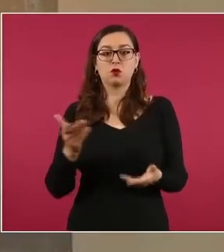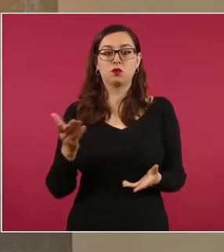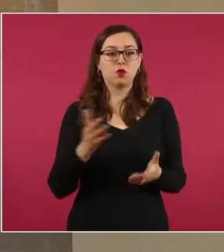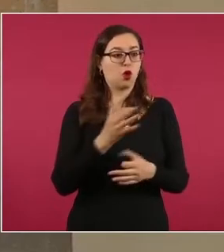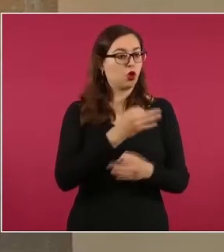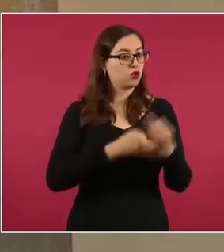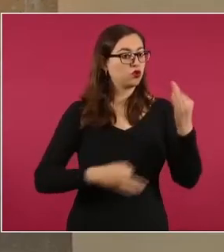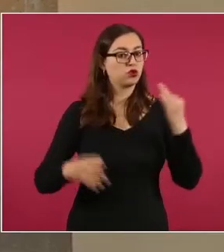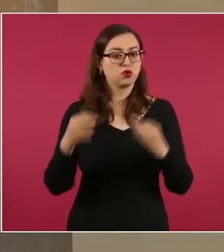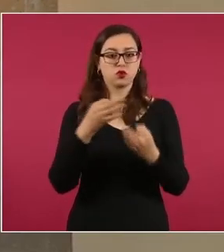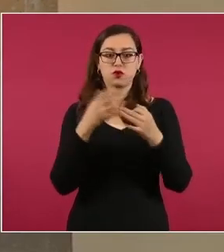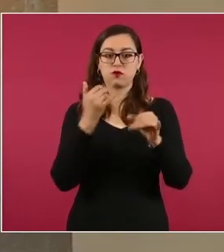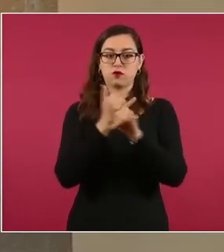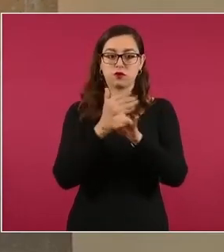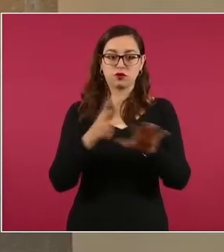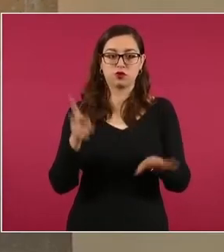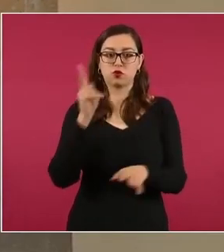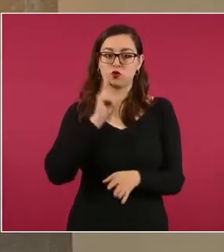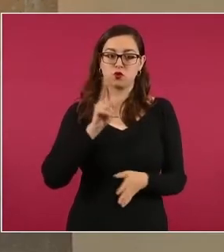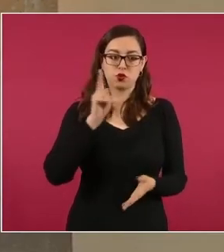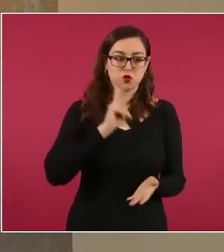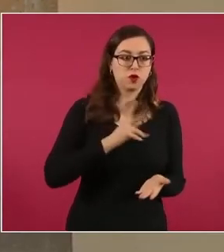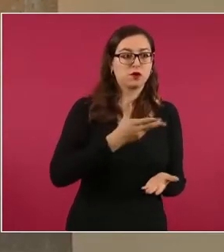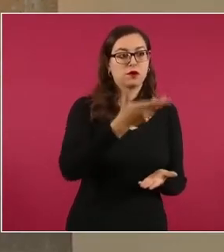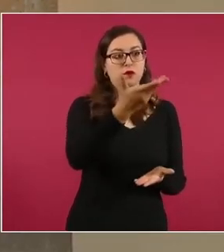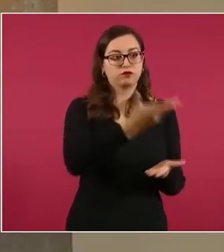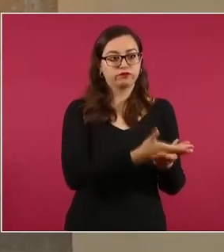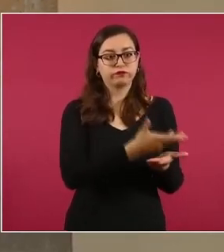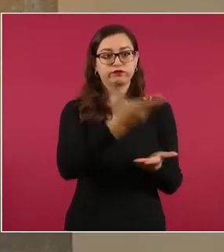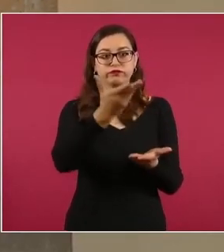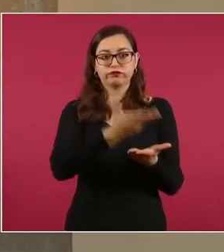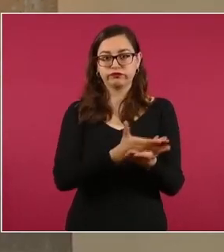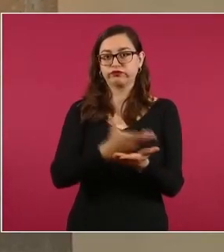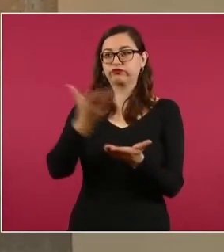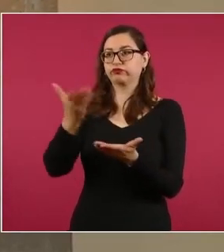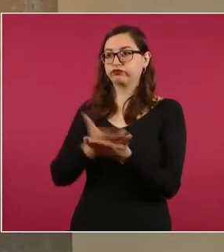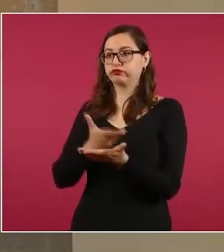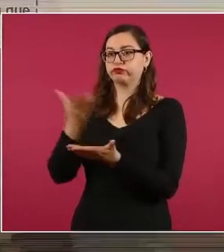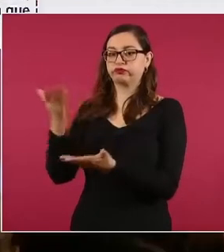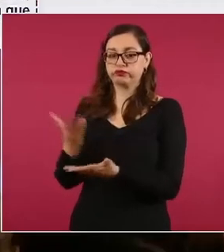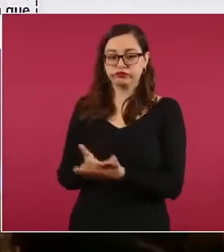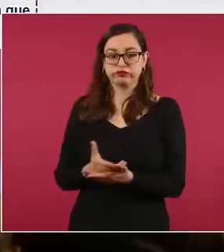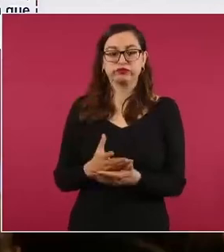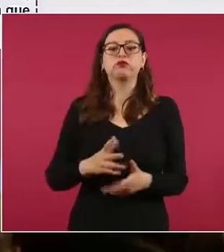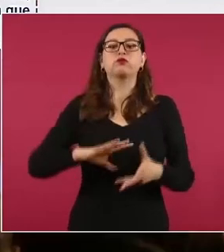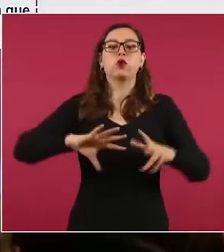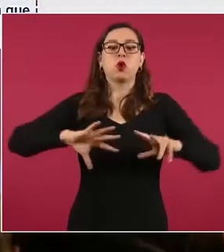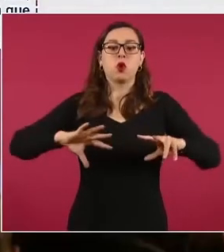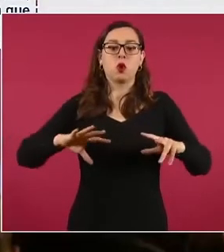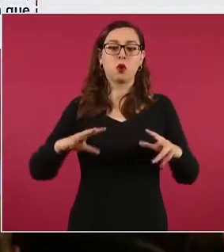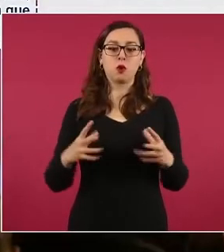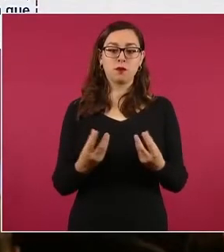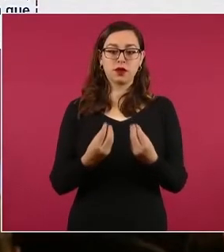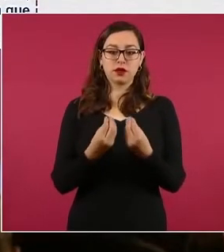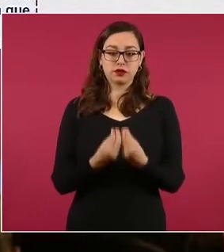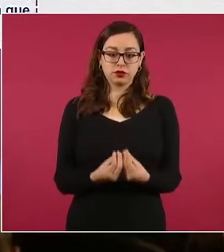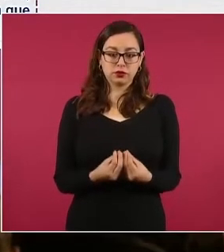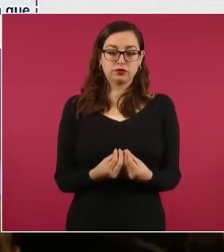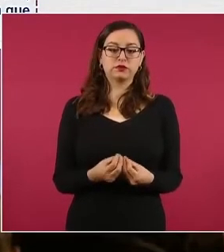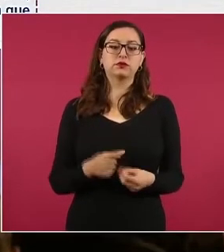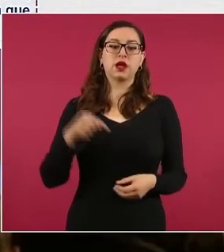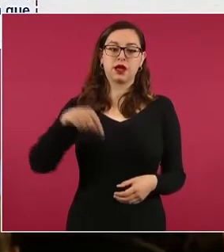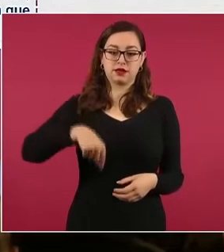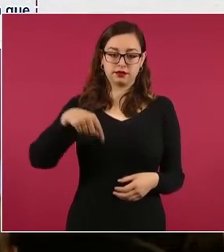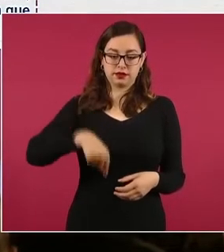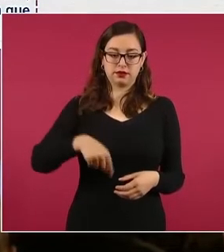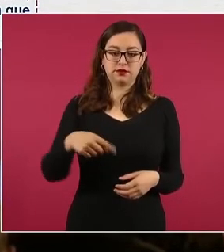todos los indicios y todos los elementos que constituyen parte de la investigación para poder tenerla aquí y poder